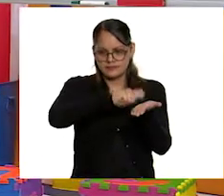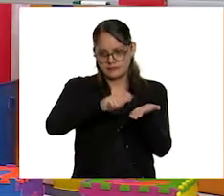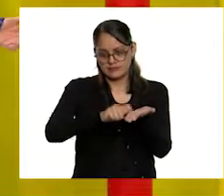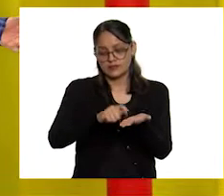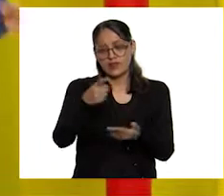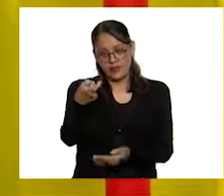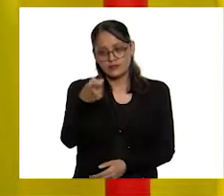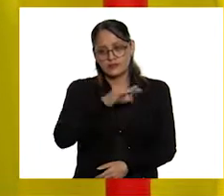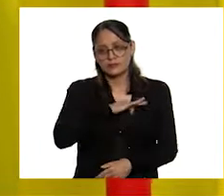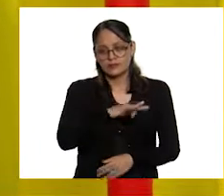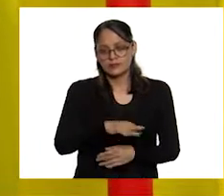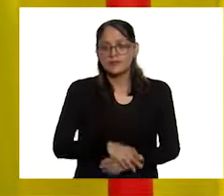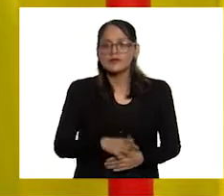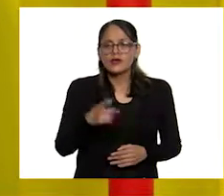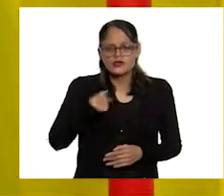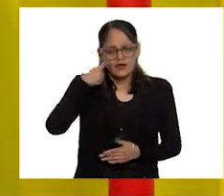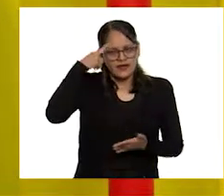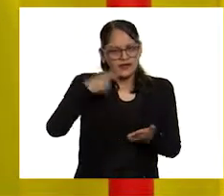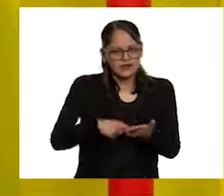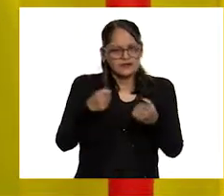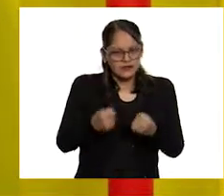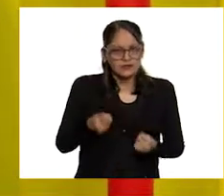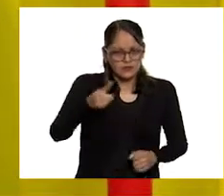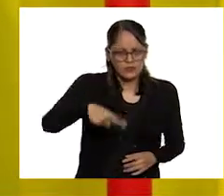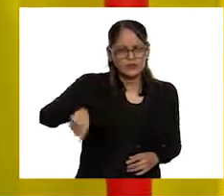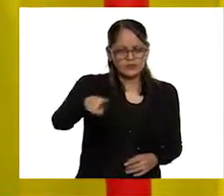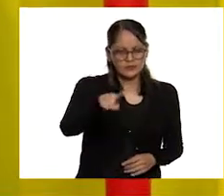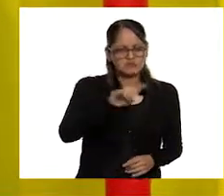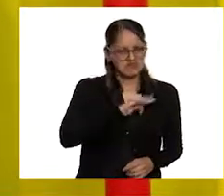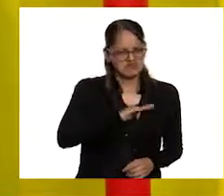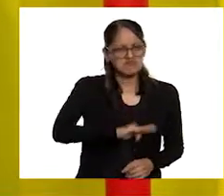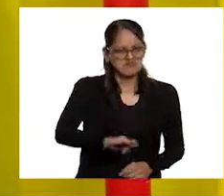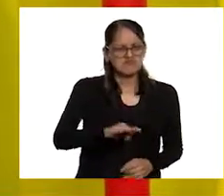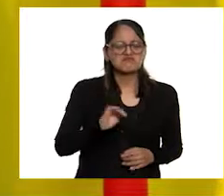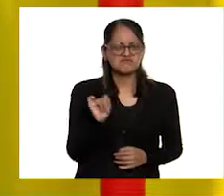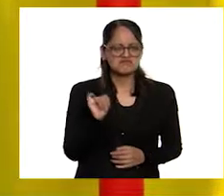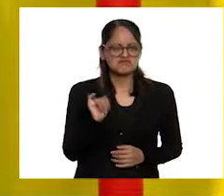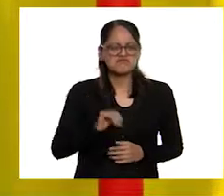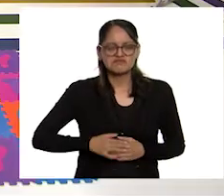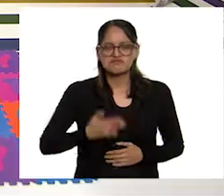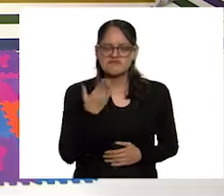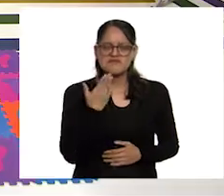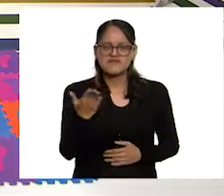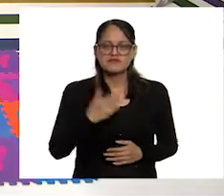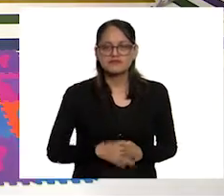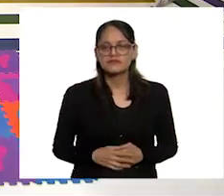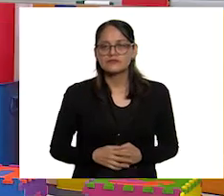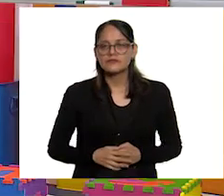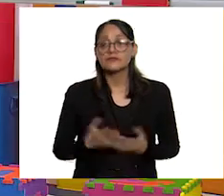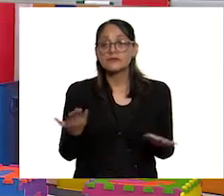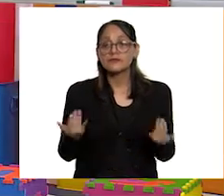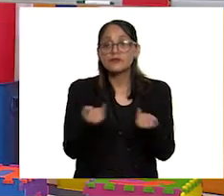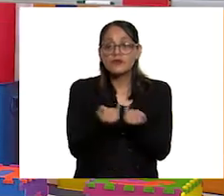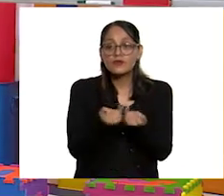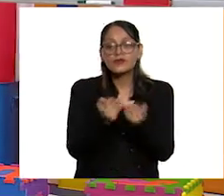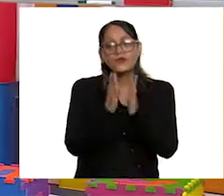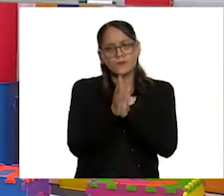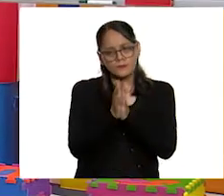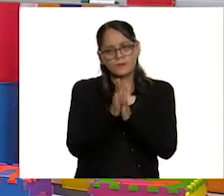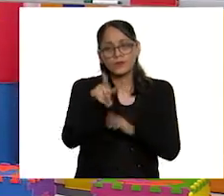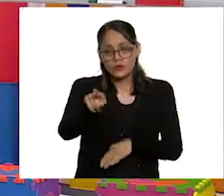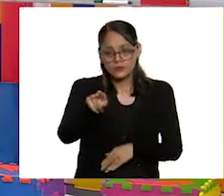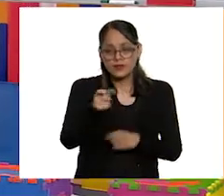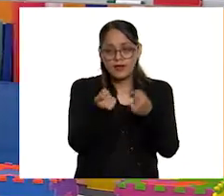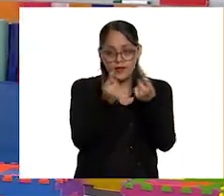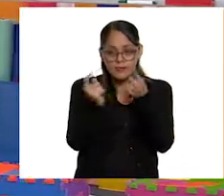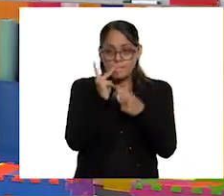gran reto. Pero estoy seguro de que ustedes lo van a poder realizar. Muy bien. Así es. Y también les pido que escriban algunas